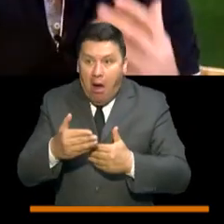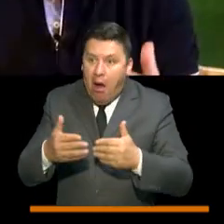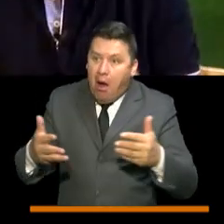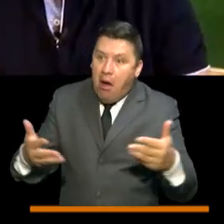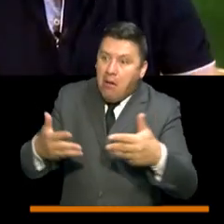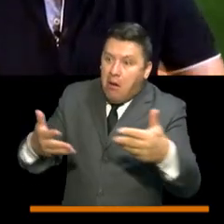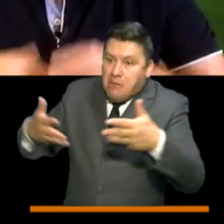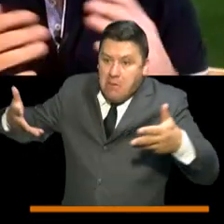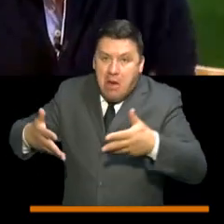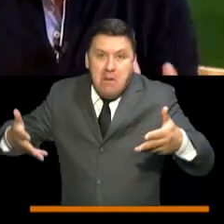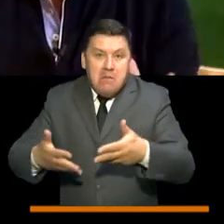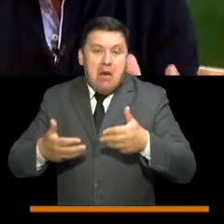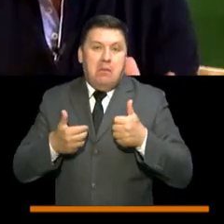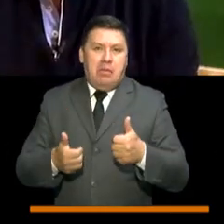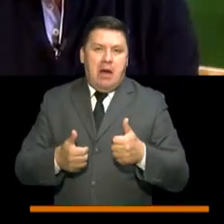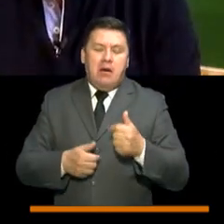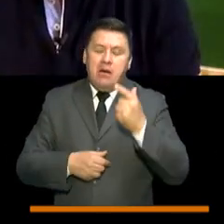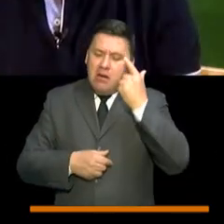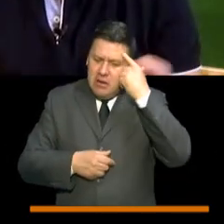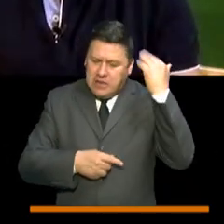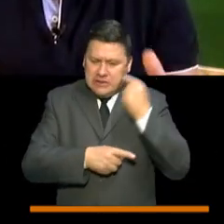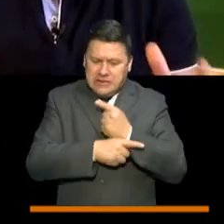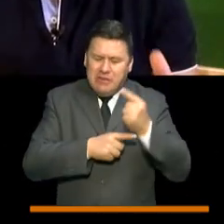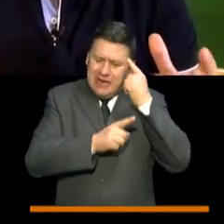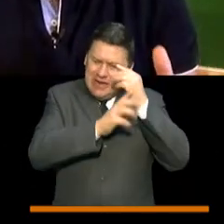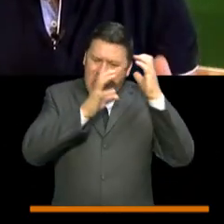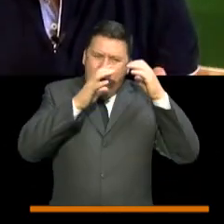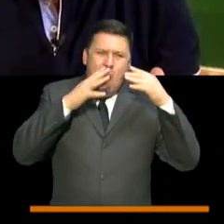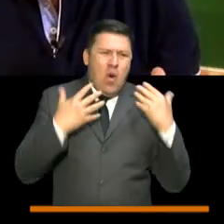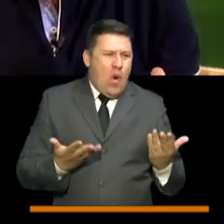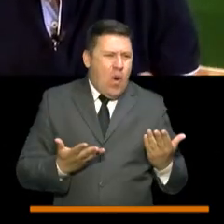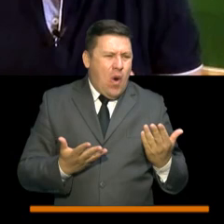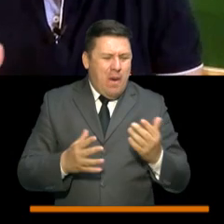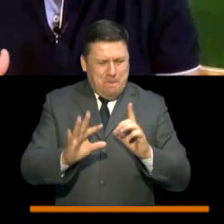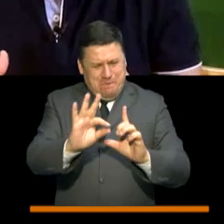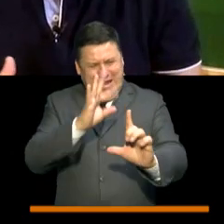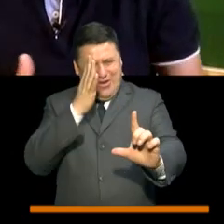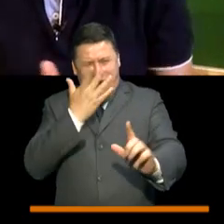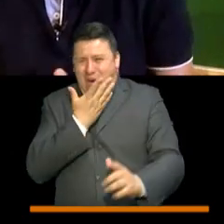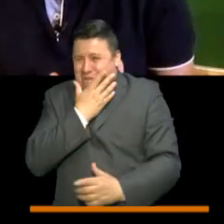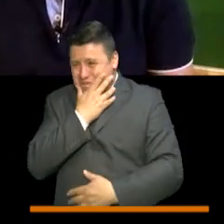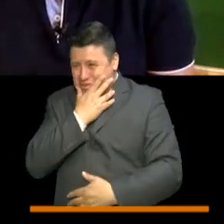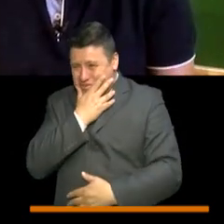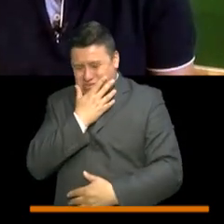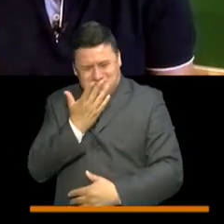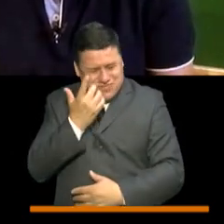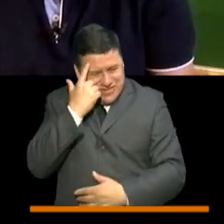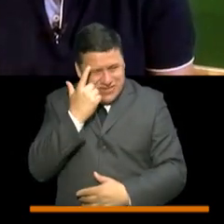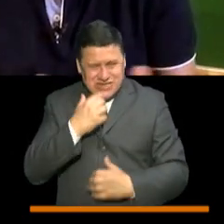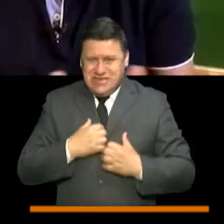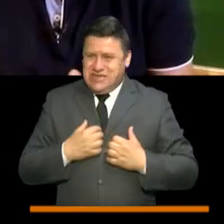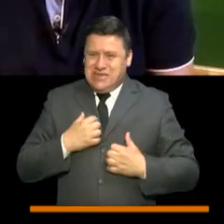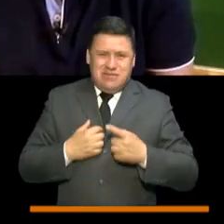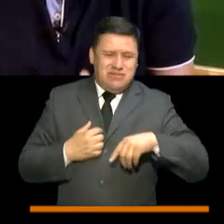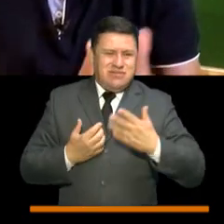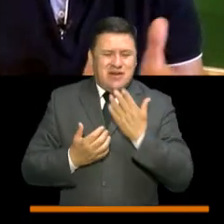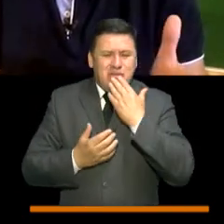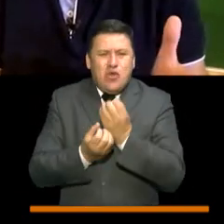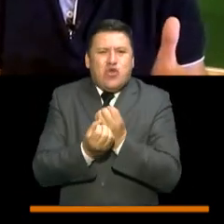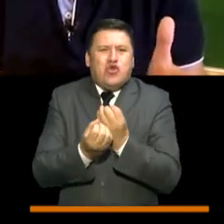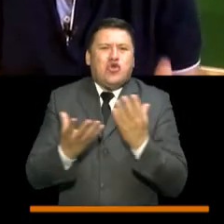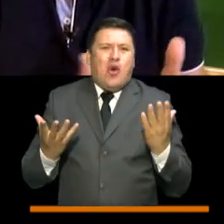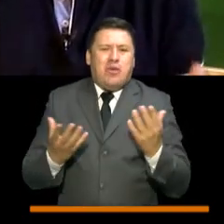semanas, cuando empezamos a imaginarnos por primera vez cómo era la virtualidad en un número